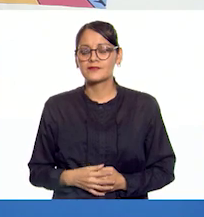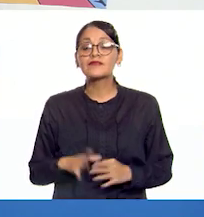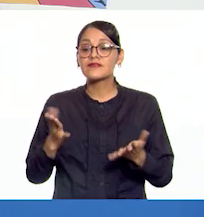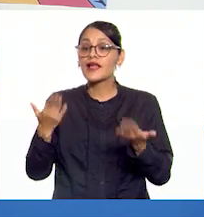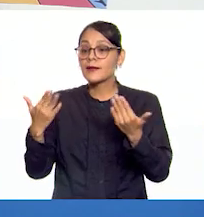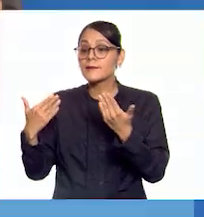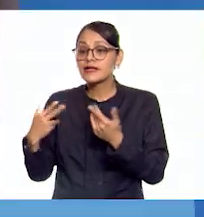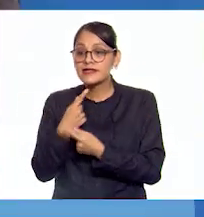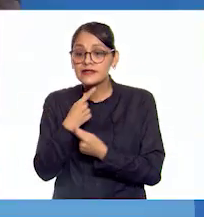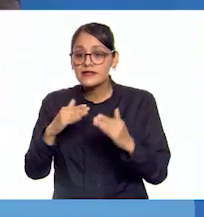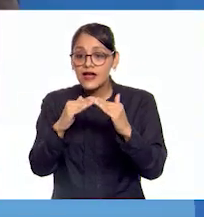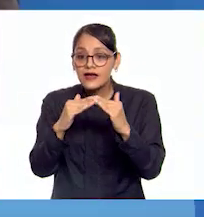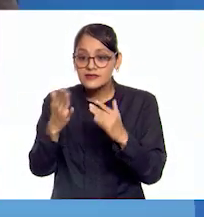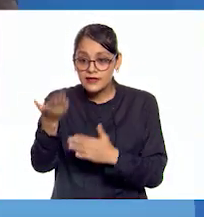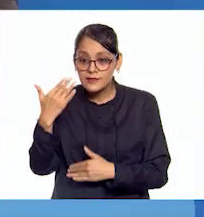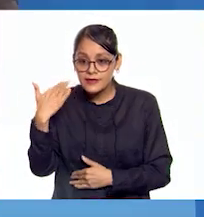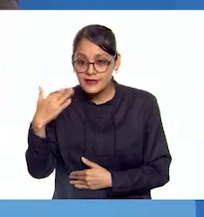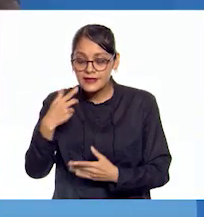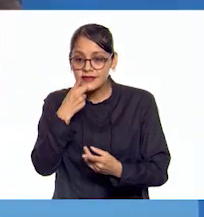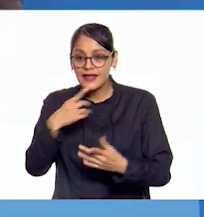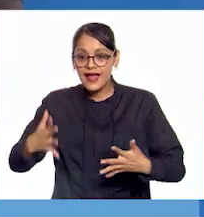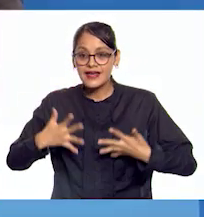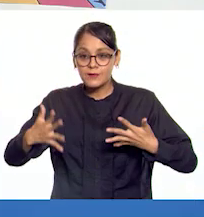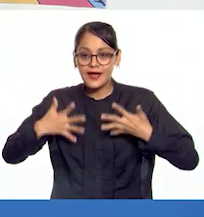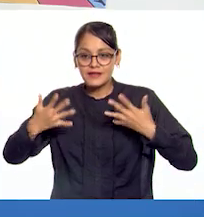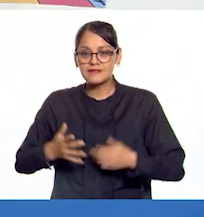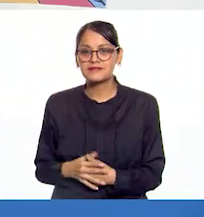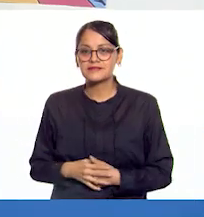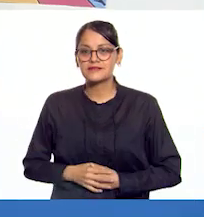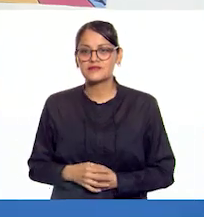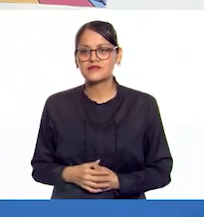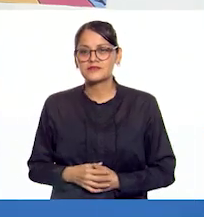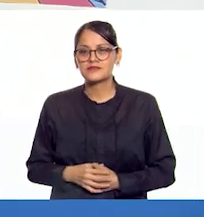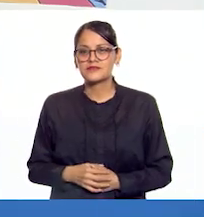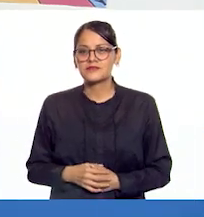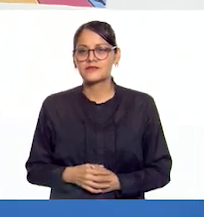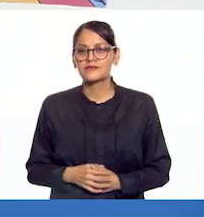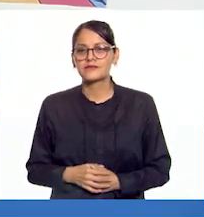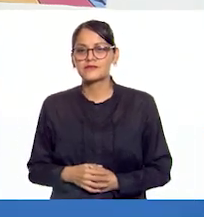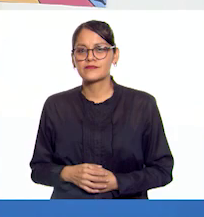Chicos, en casa, échale más porras a Jenny. Ay, me quedo chueca. Ahí está.